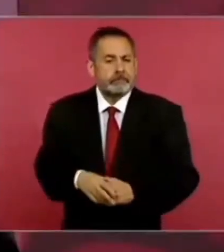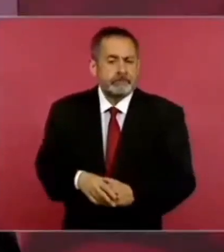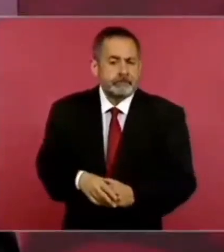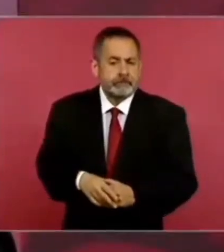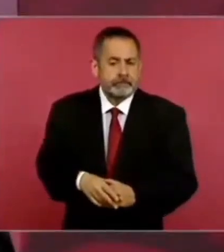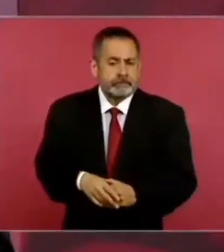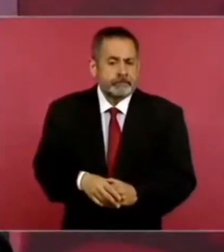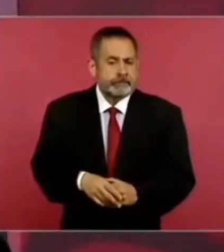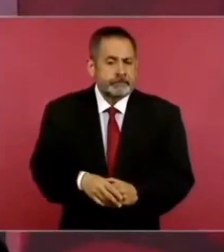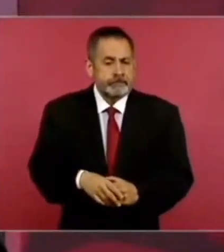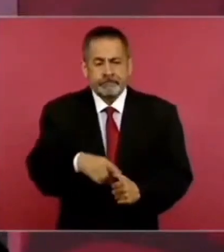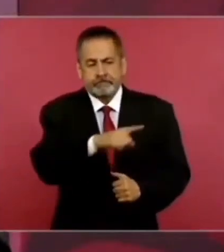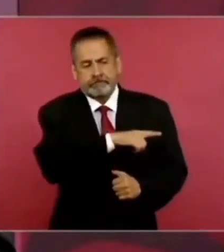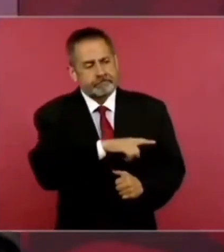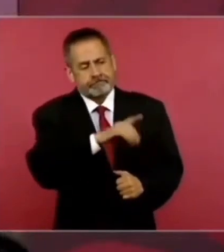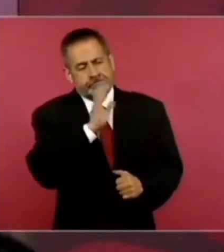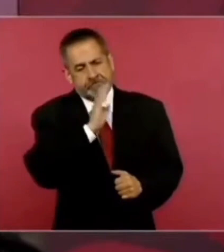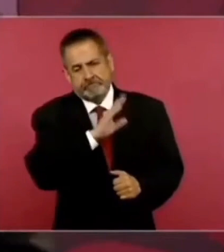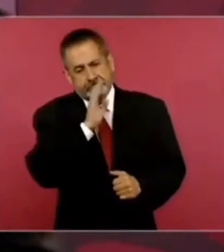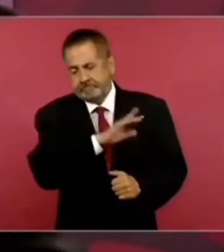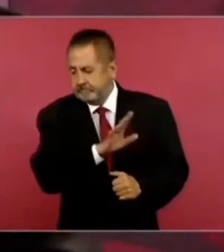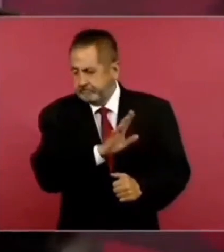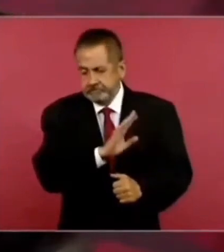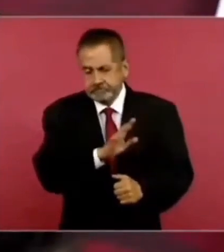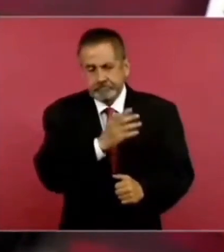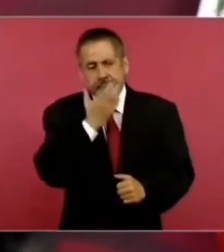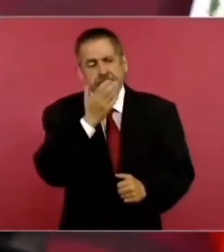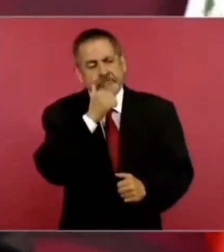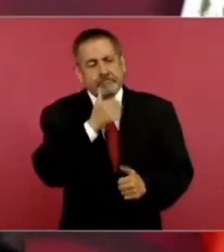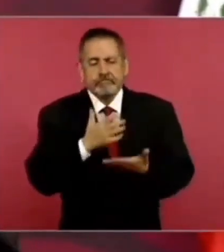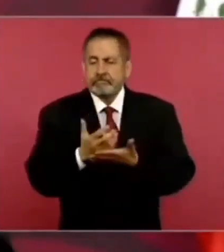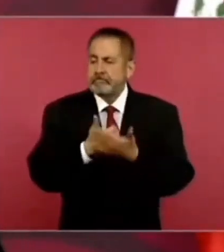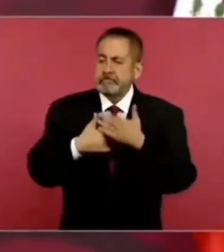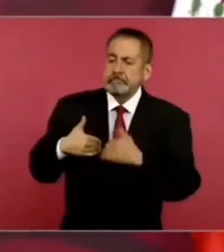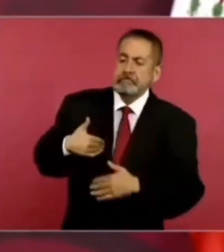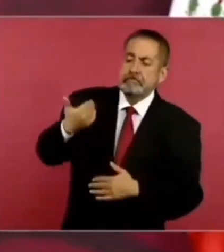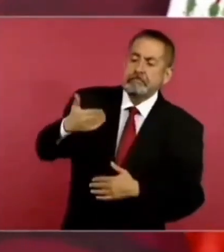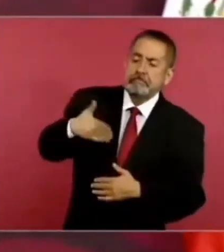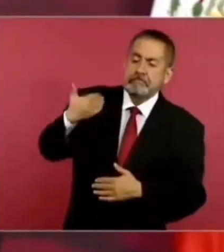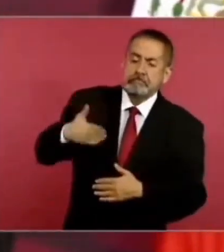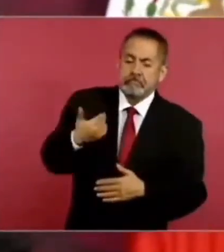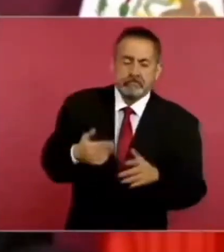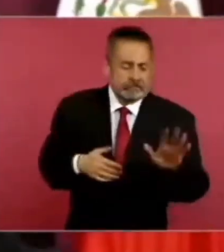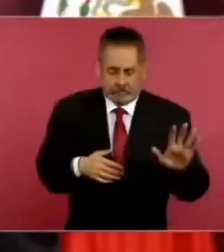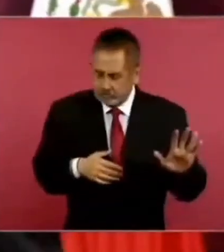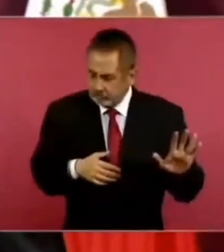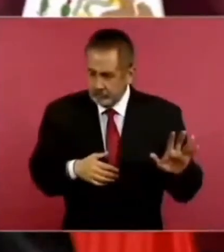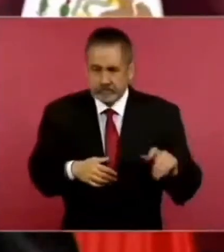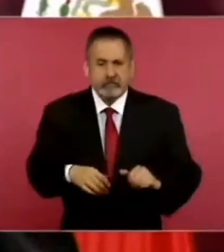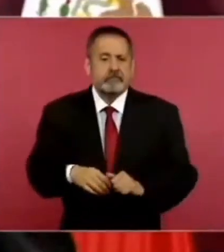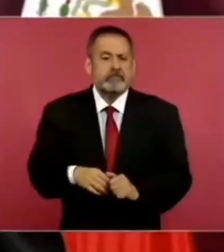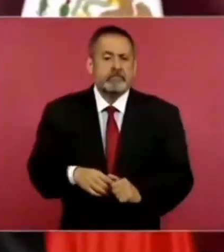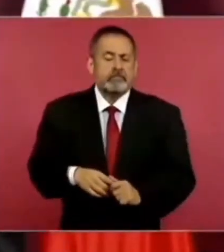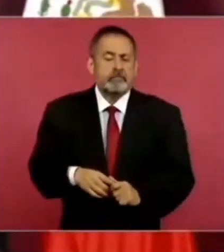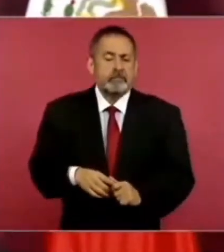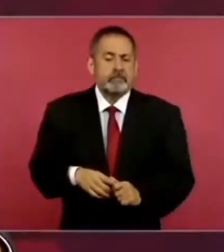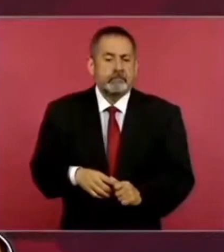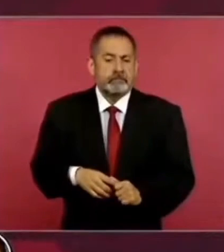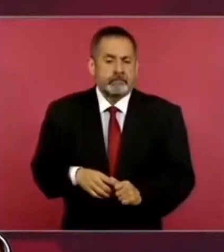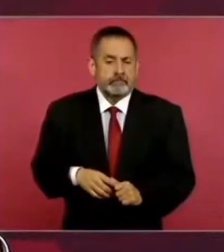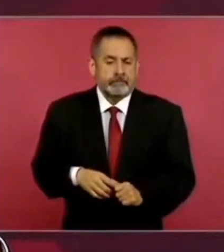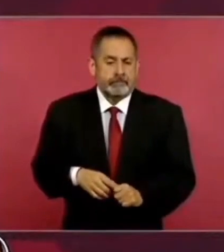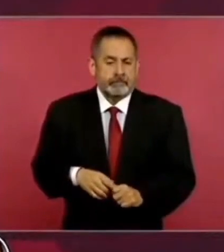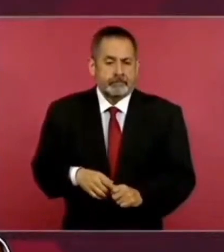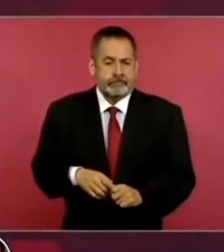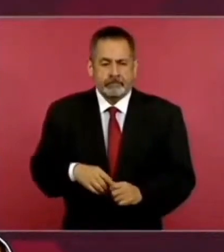parece que se contagian de